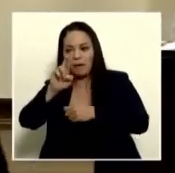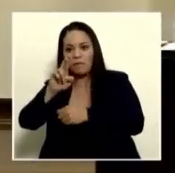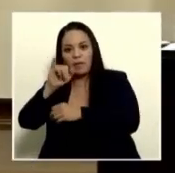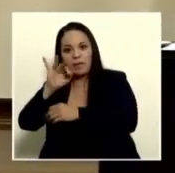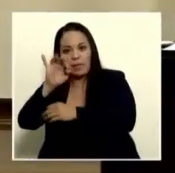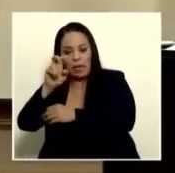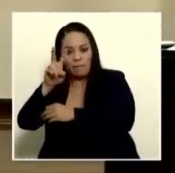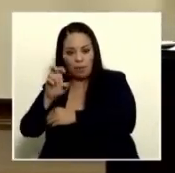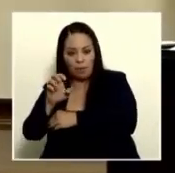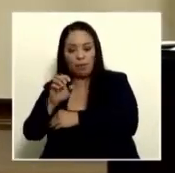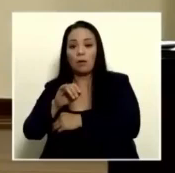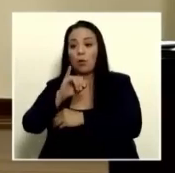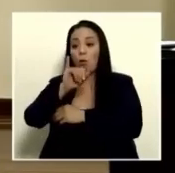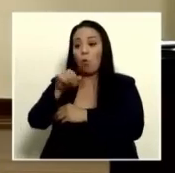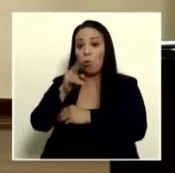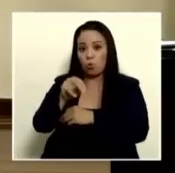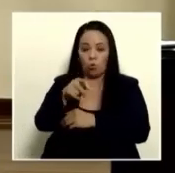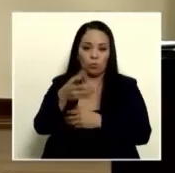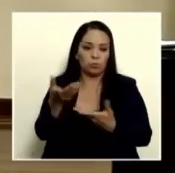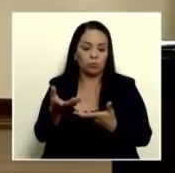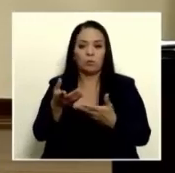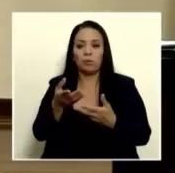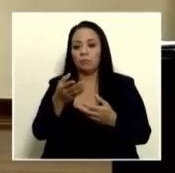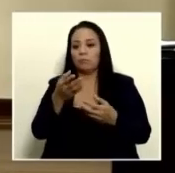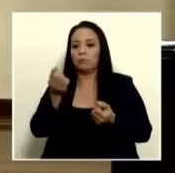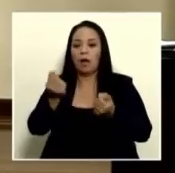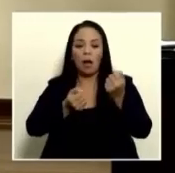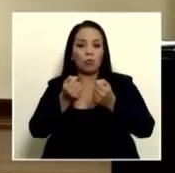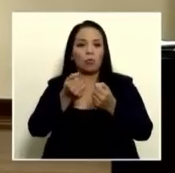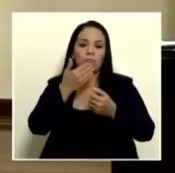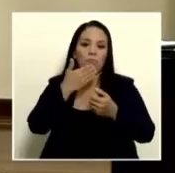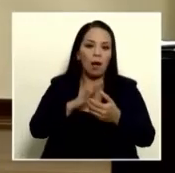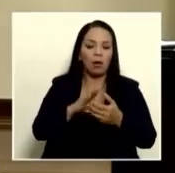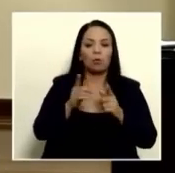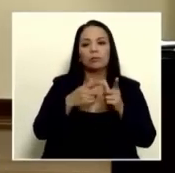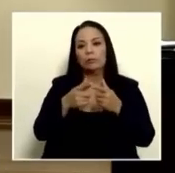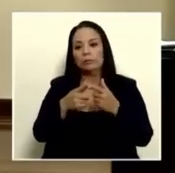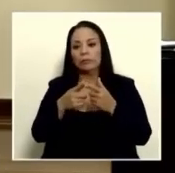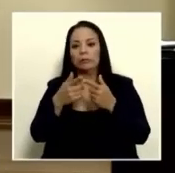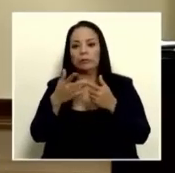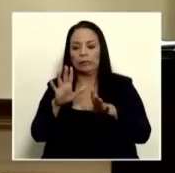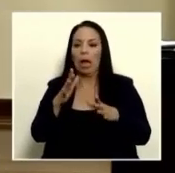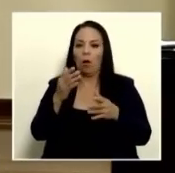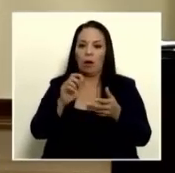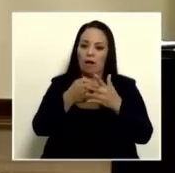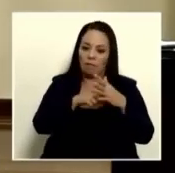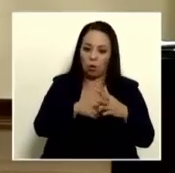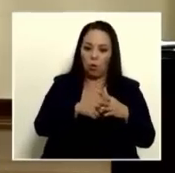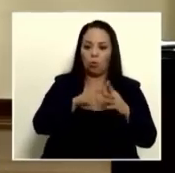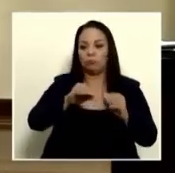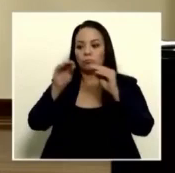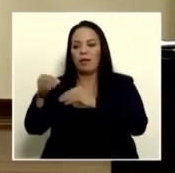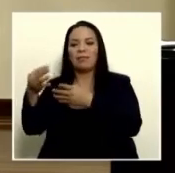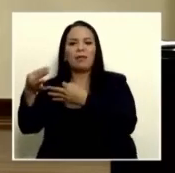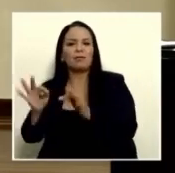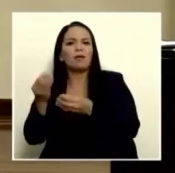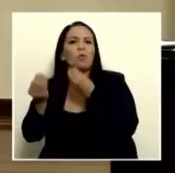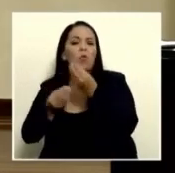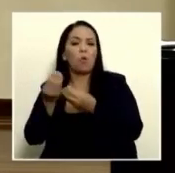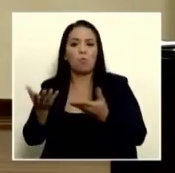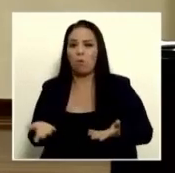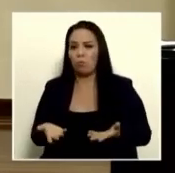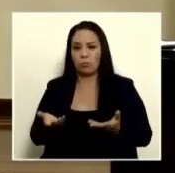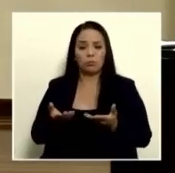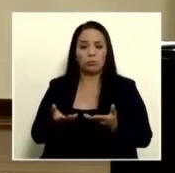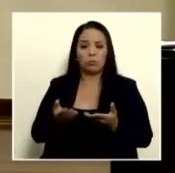y estaba en un taller o dañado y el propietario ocupa llevarlo a revisión ¿cómo puede hacer si no hay después